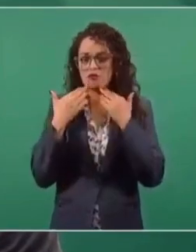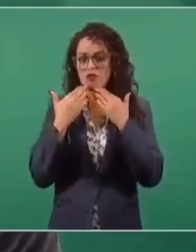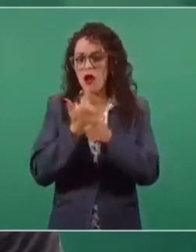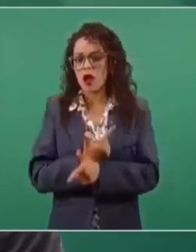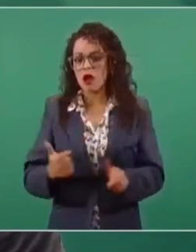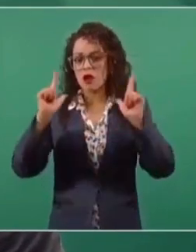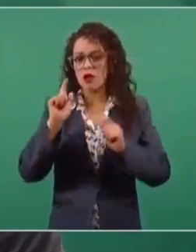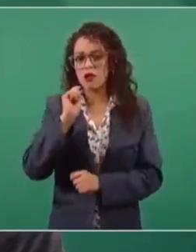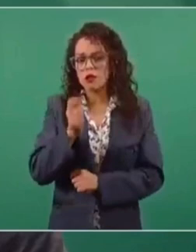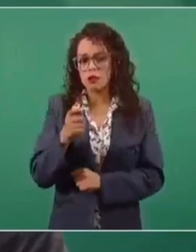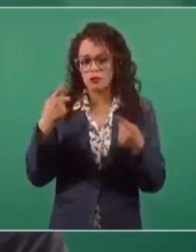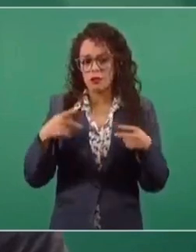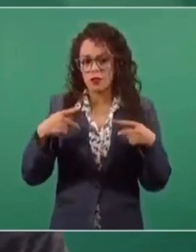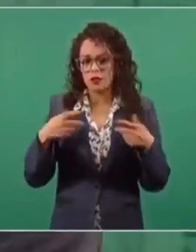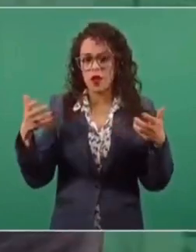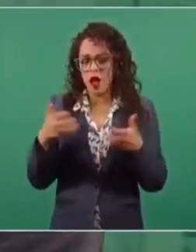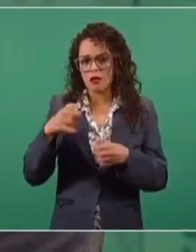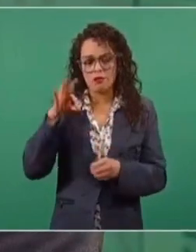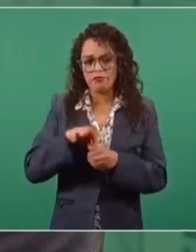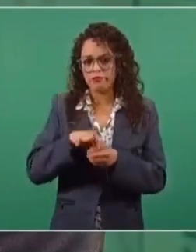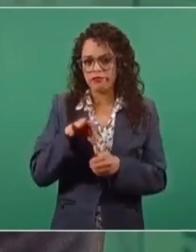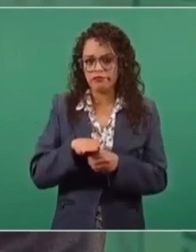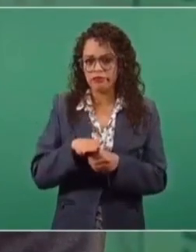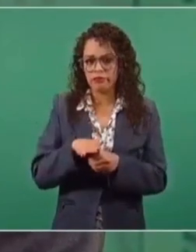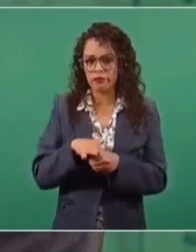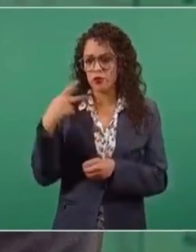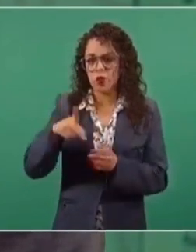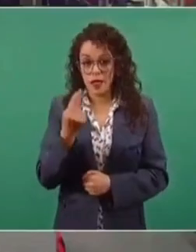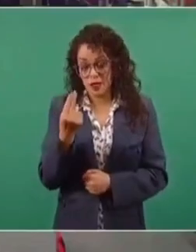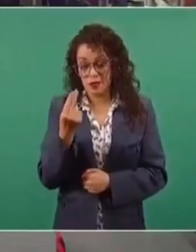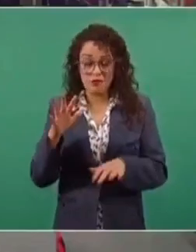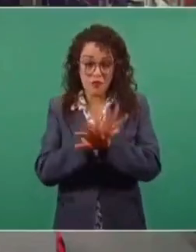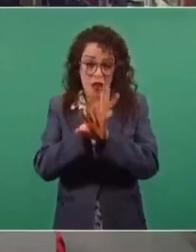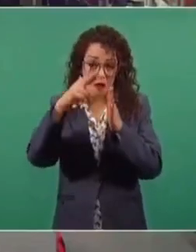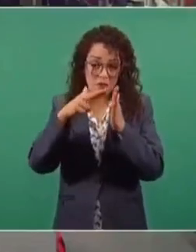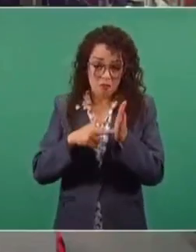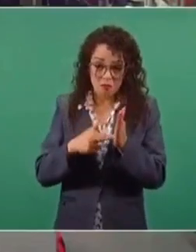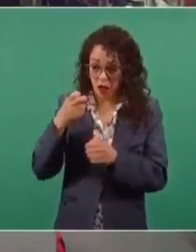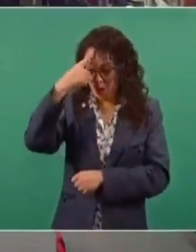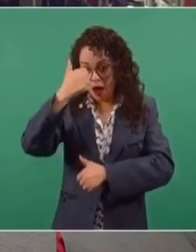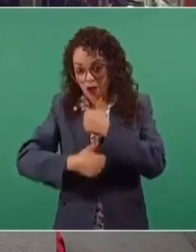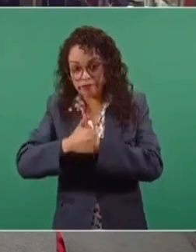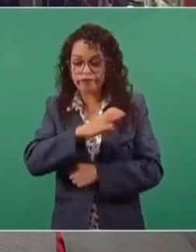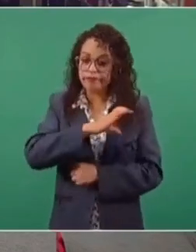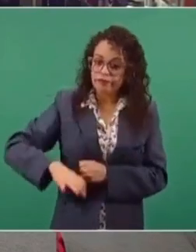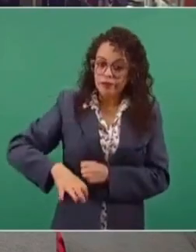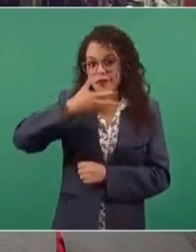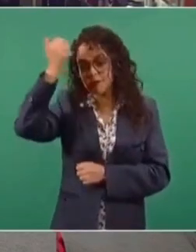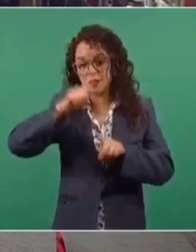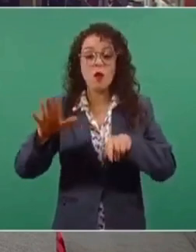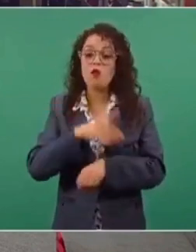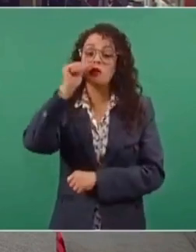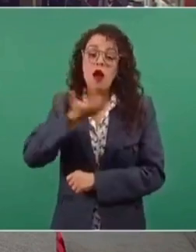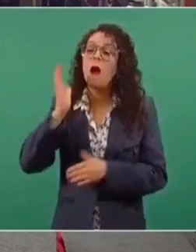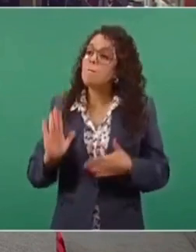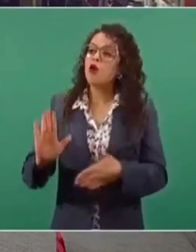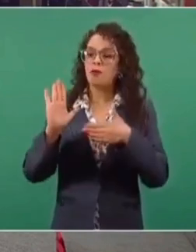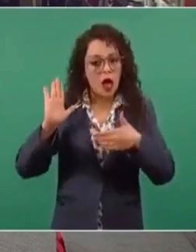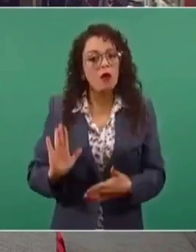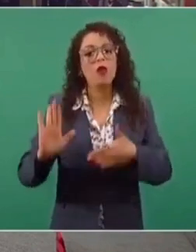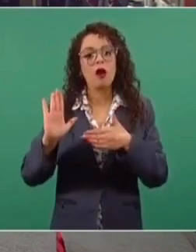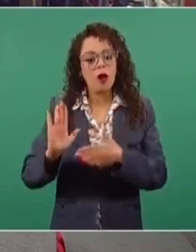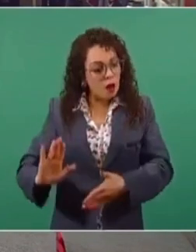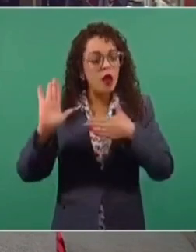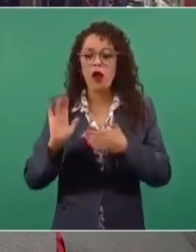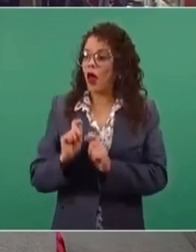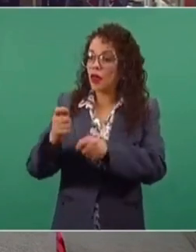manifestación, el ejercicio del derecho a votar. Siempre ha sido utilizada esa promesa, inclusive, bueno, de entregar dinero a adultos